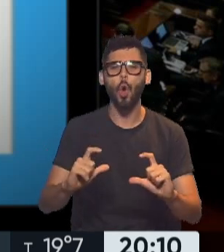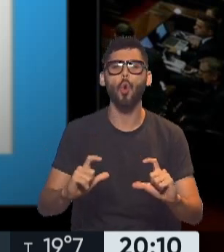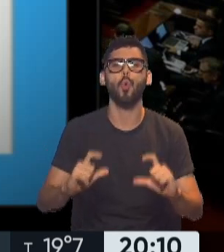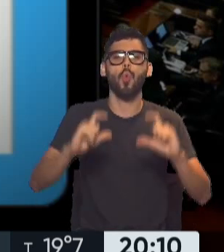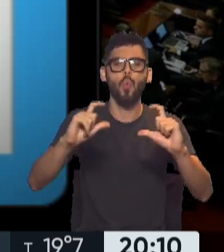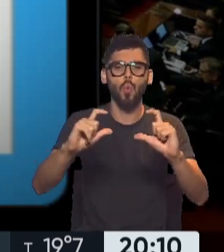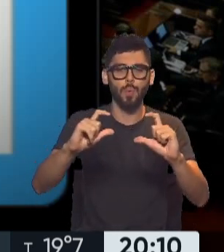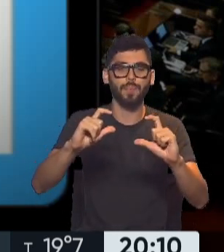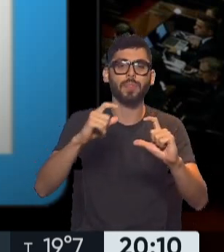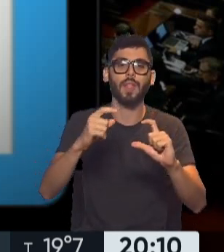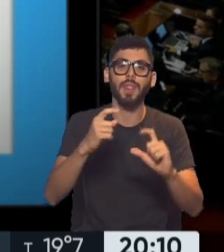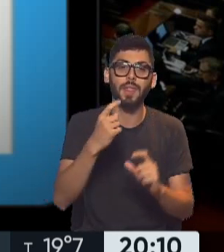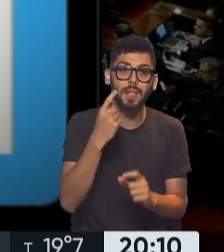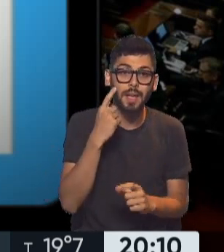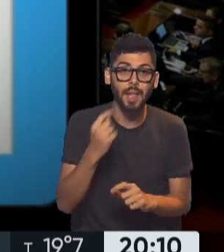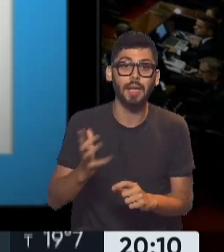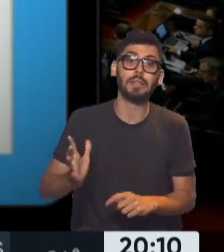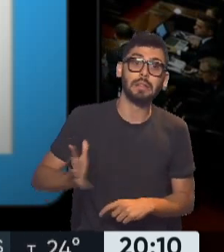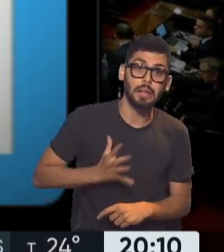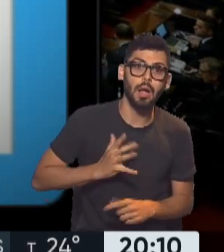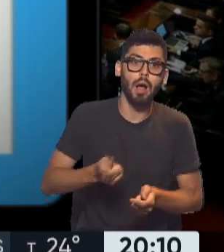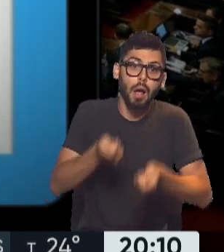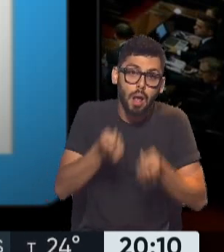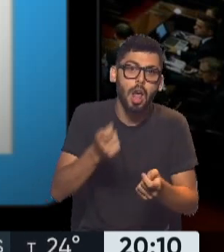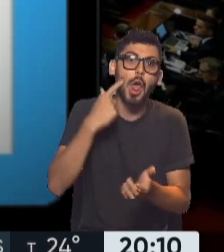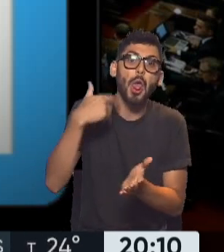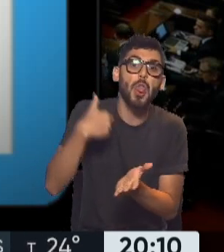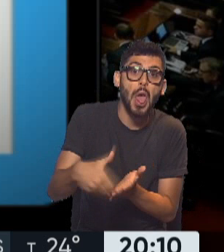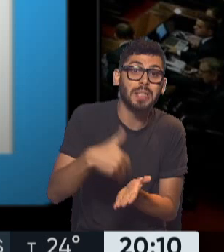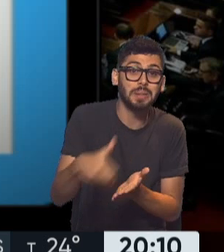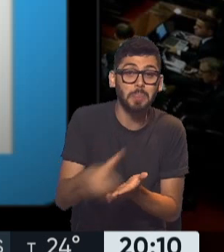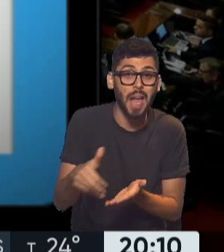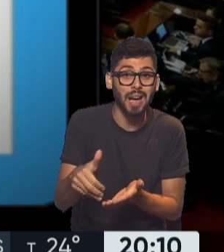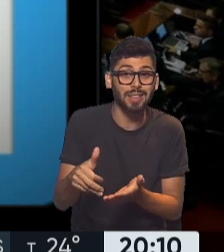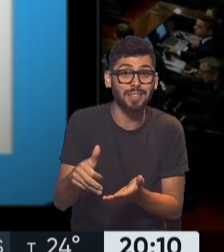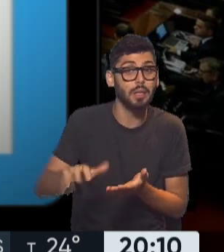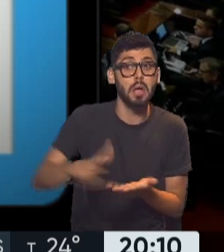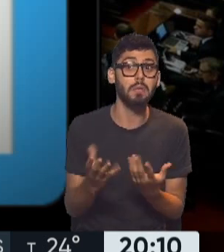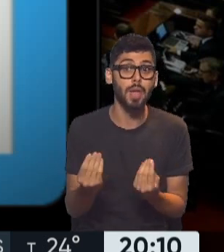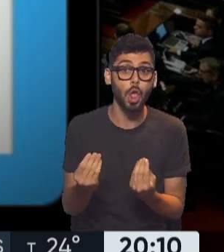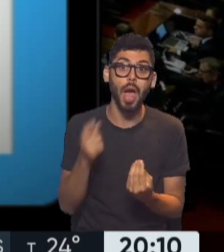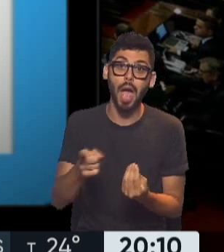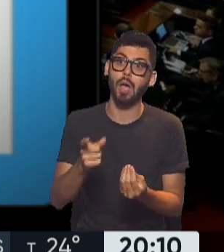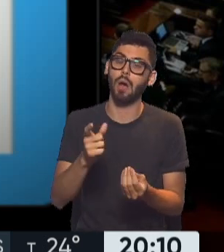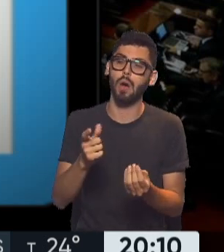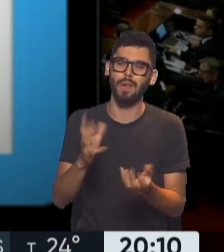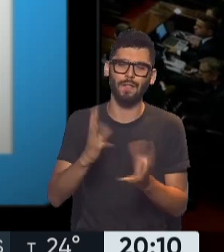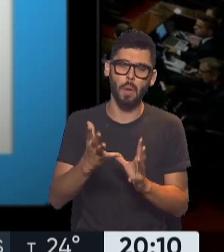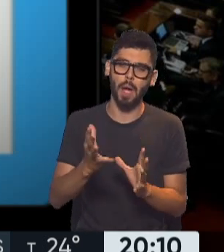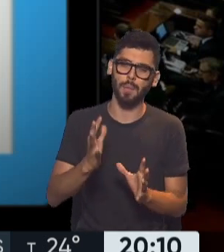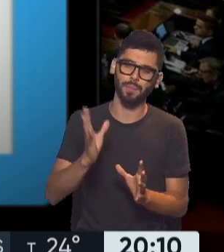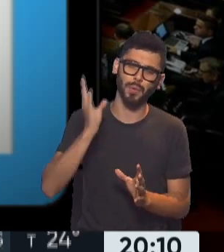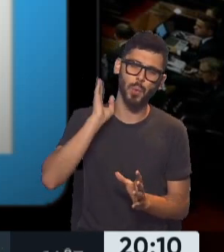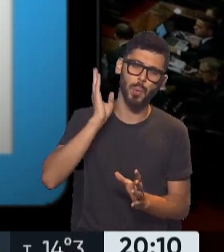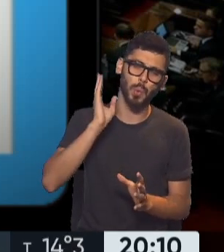Inquirir, controlar, aterrorizar y discriminar son prácticas regresivistas que no fueron